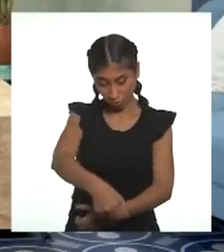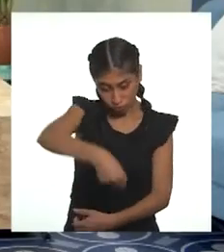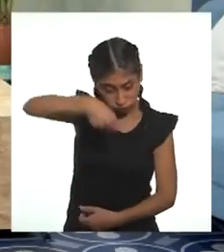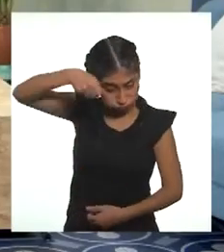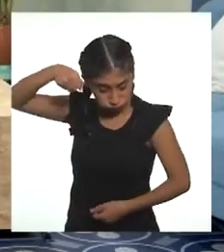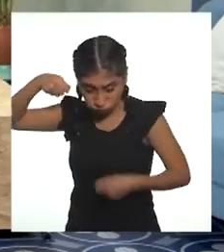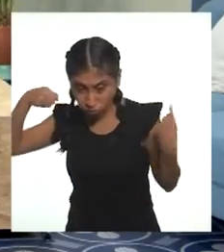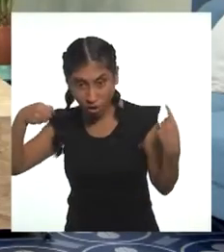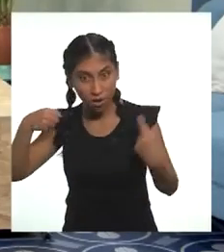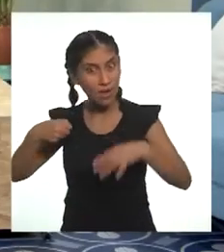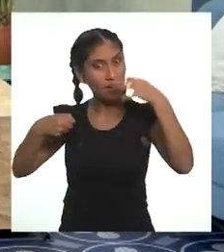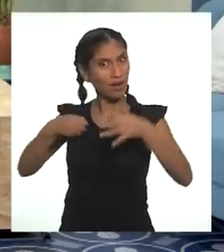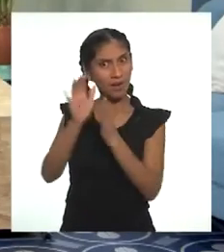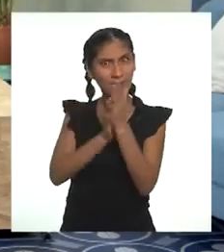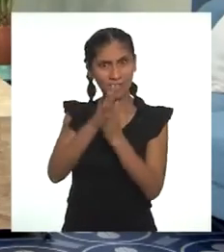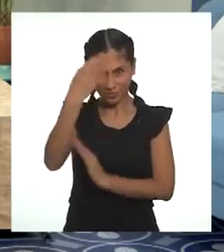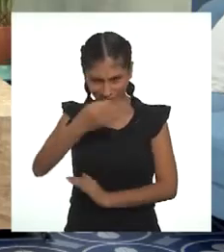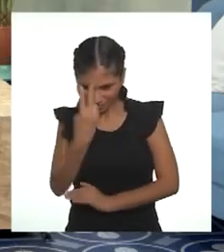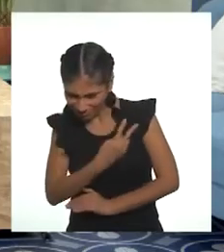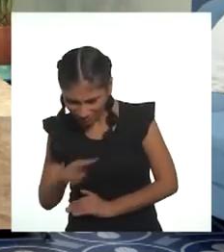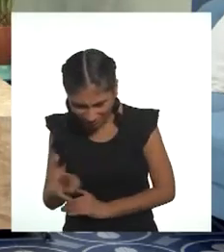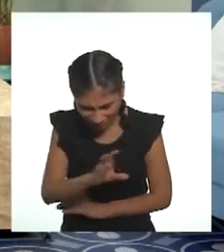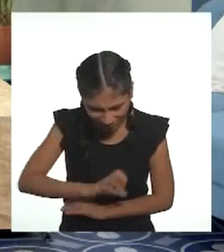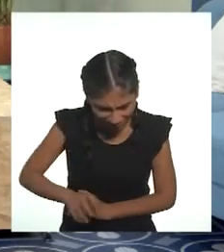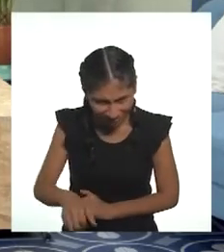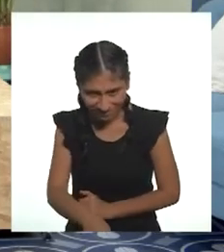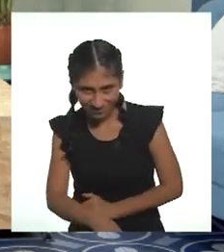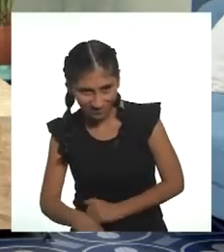¡Se abrió el baúl, Mario! ¡Era la verdad que buscábamos!